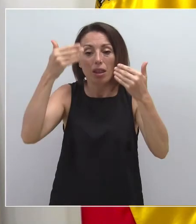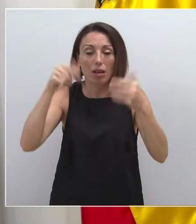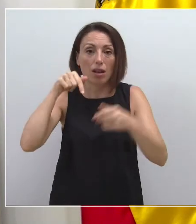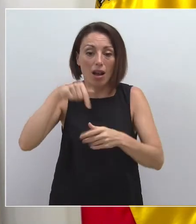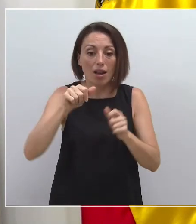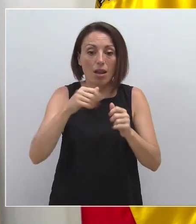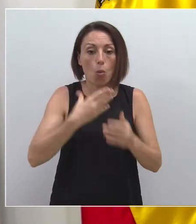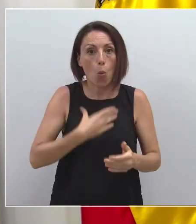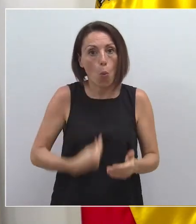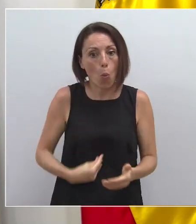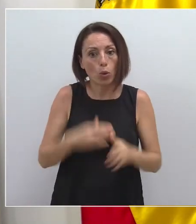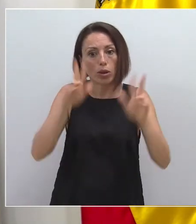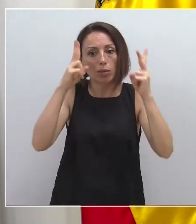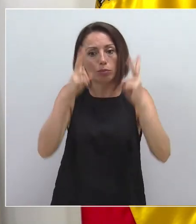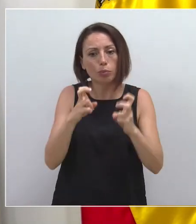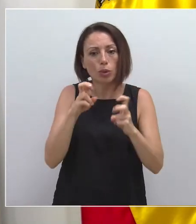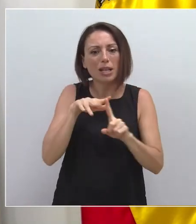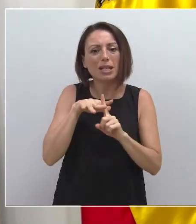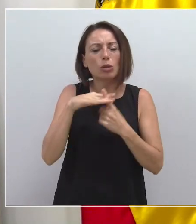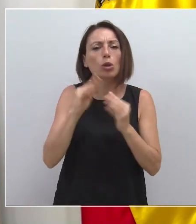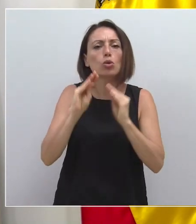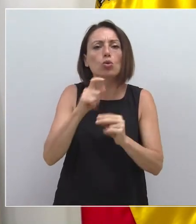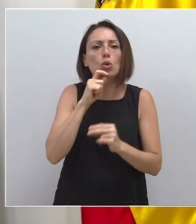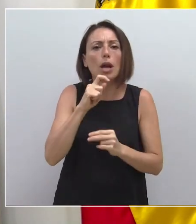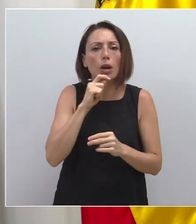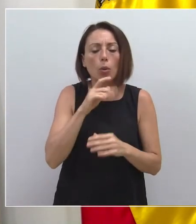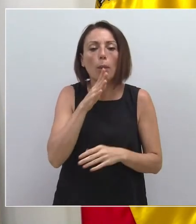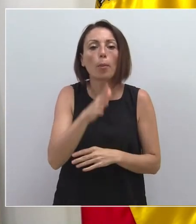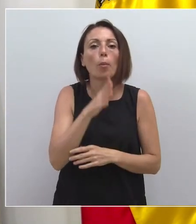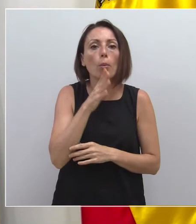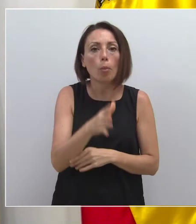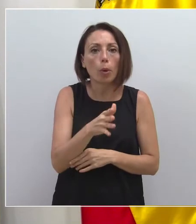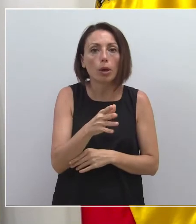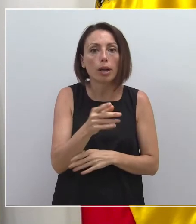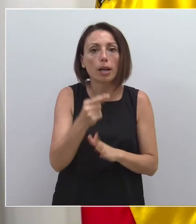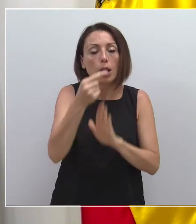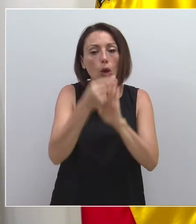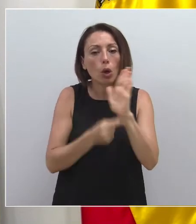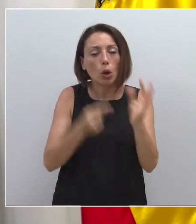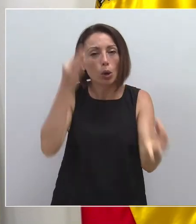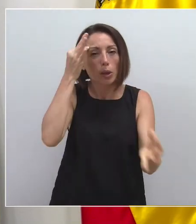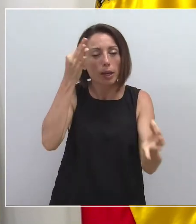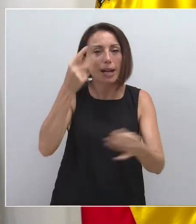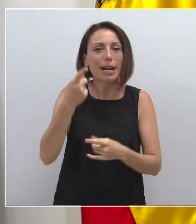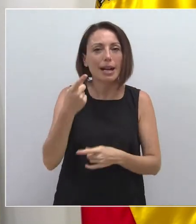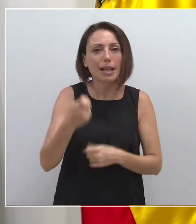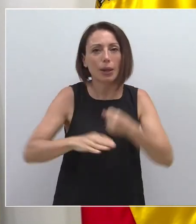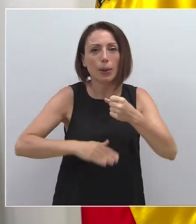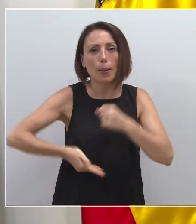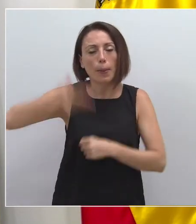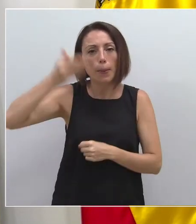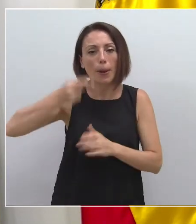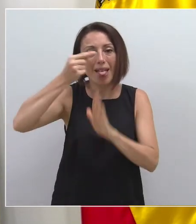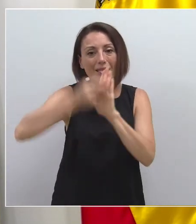estancia en el territorio de la región de Murcia. Para ello era condición necesaria e imprescindible acceder a todos esos